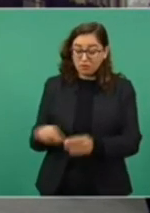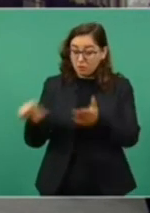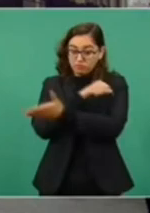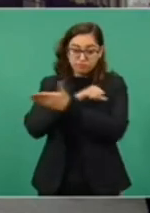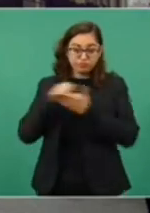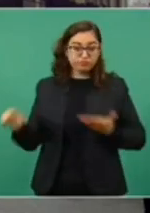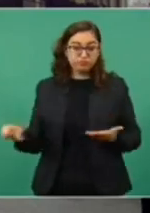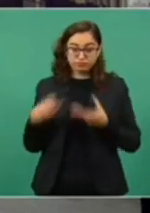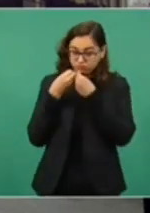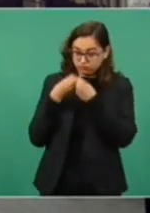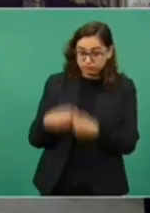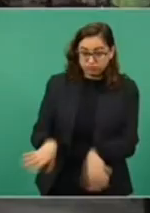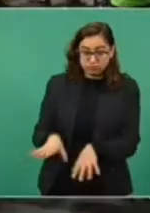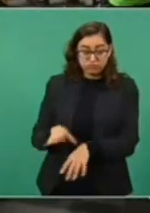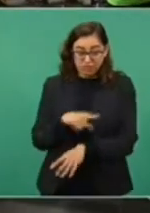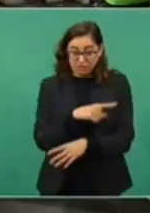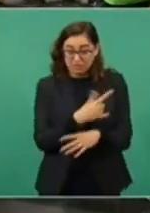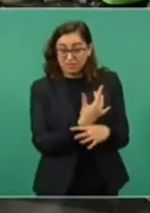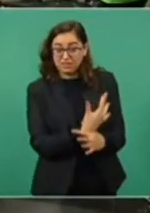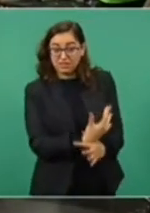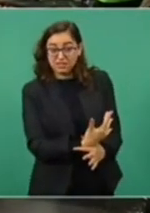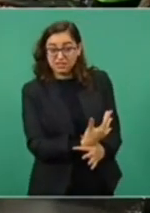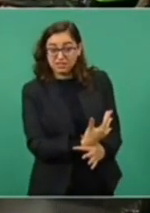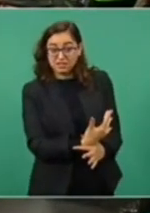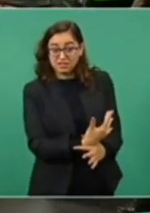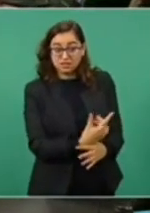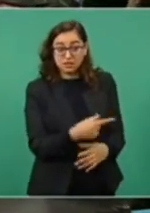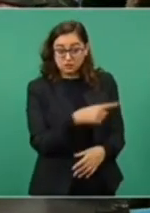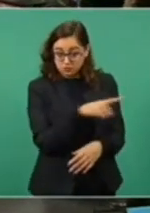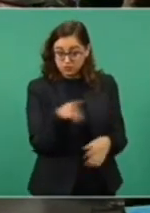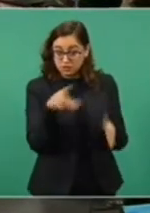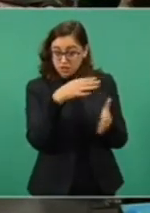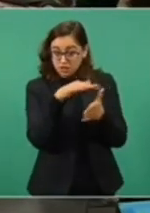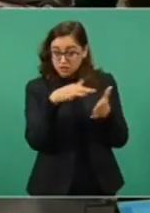efecto? ¿O qué leen ustedes?